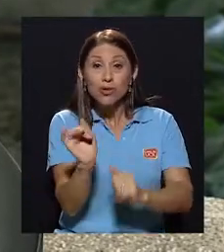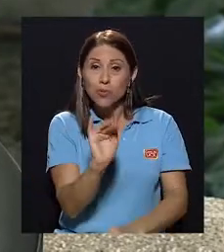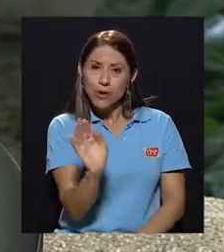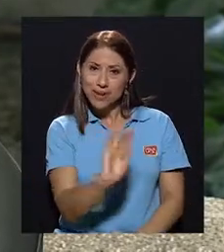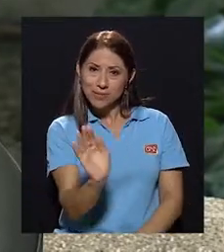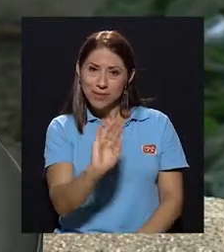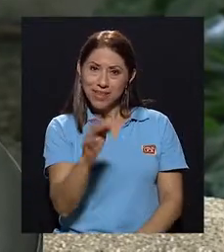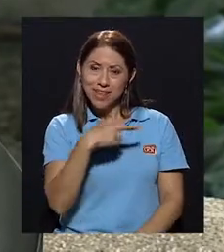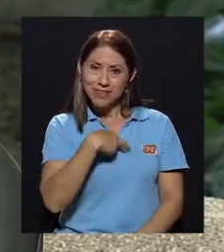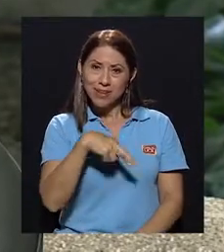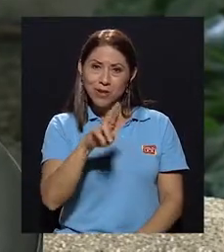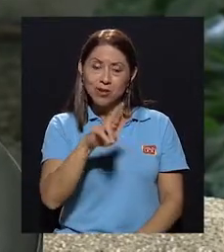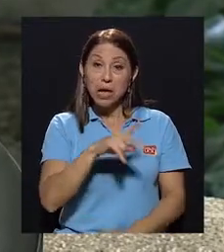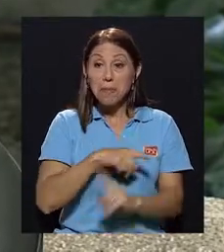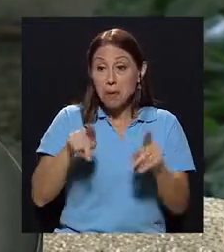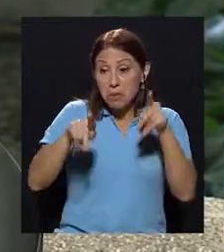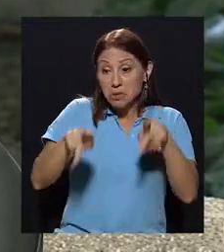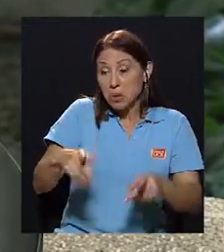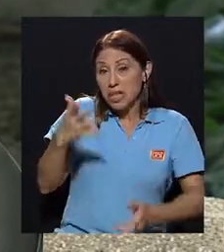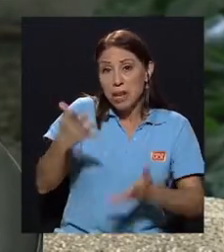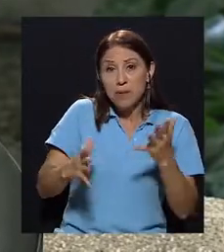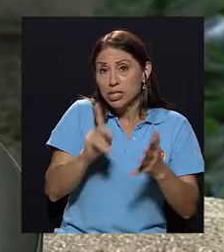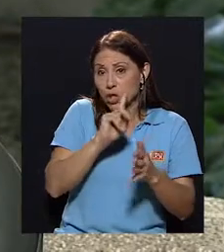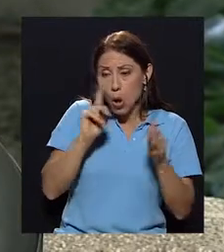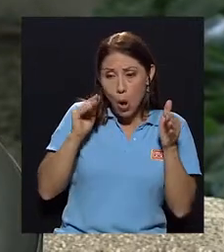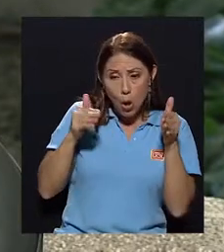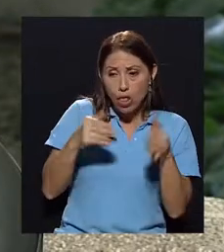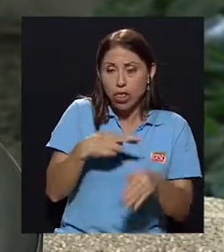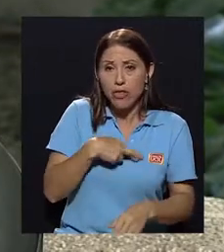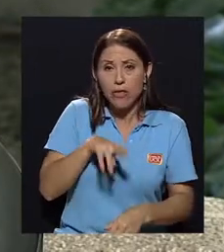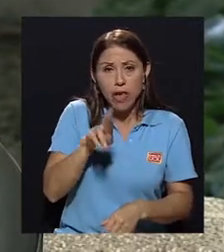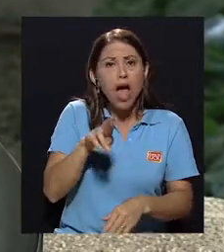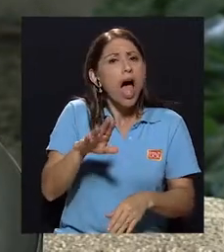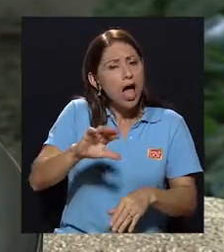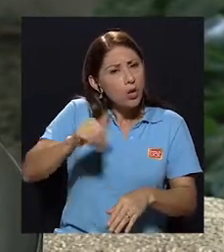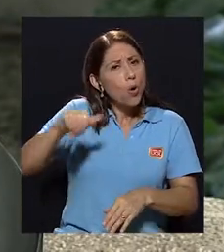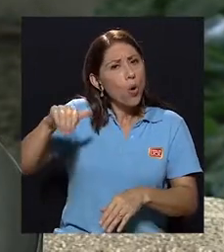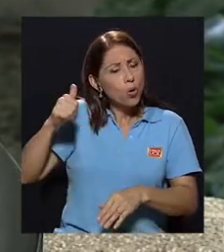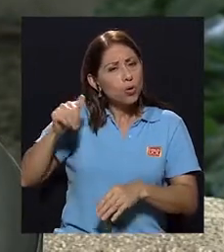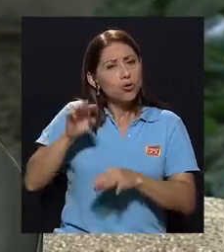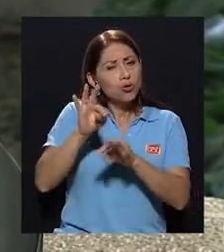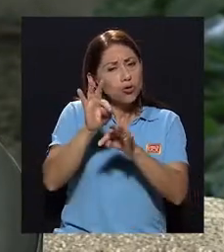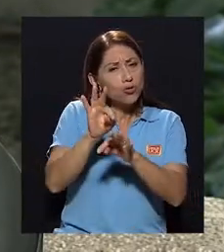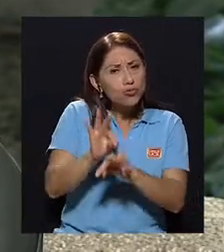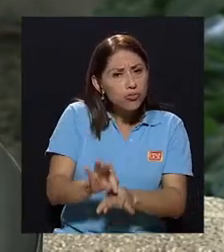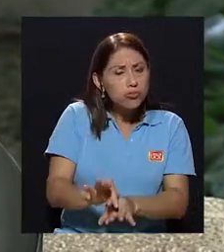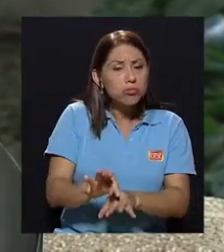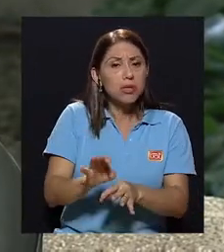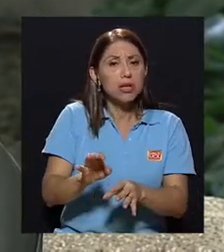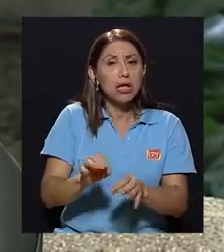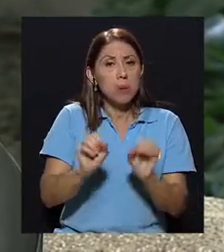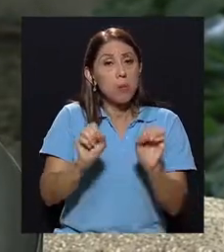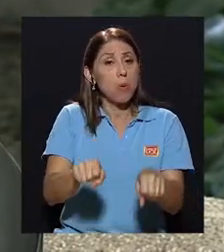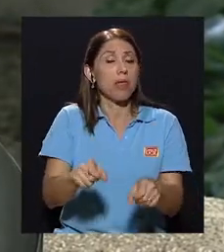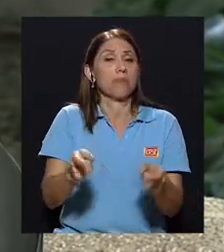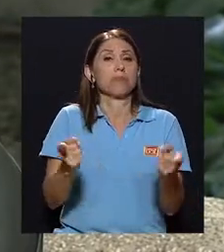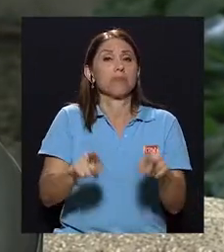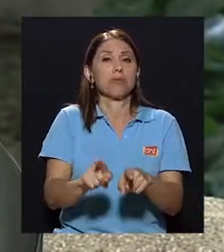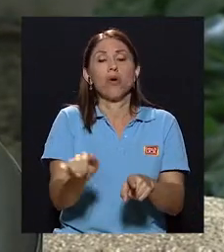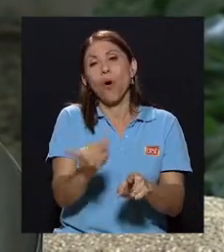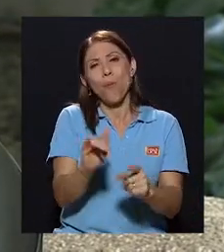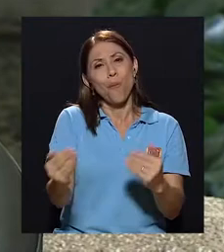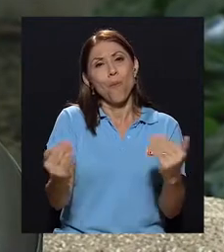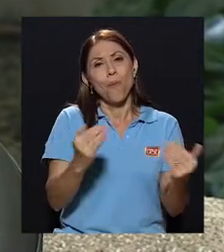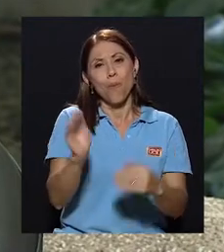habrían otros duelos o habrían otros rituales que pueden plantearse a modo de despedidas.